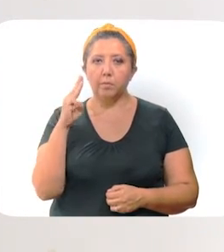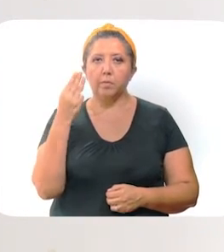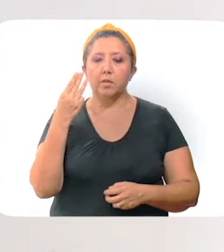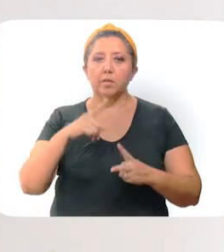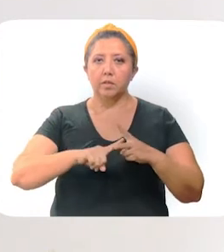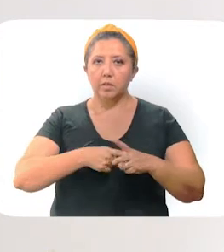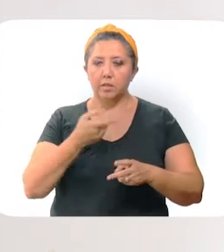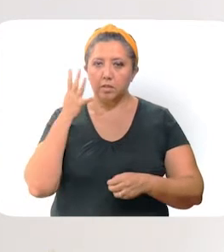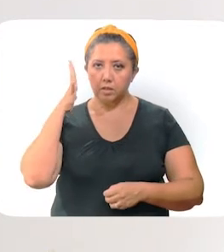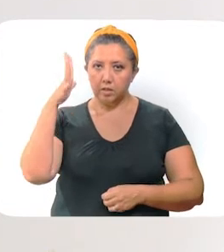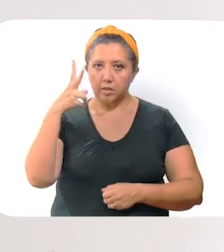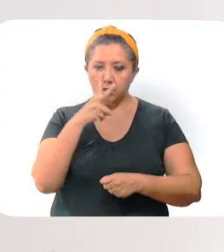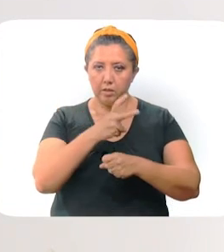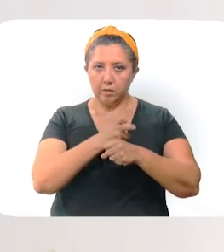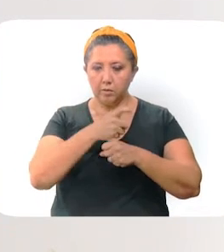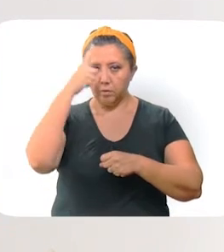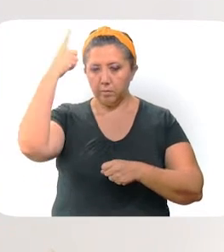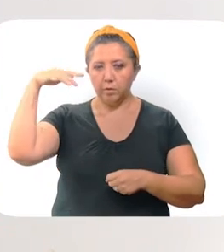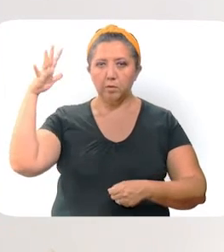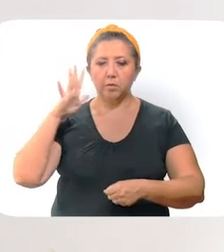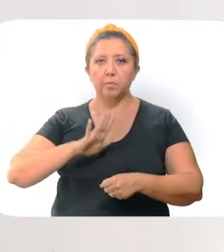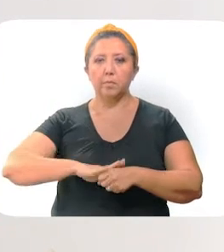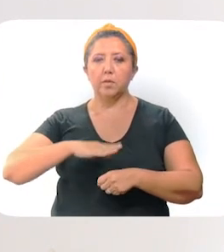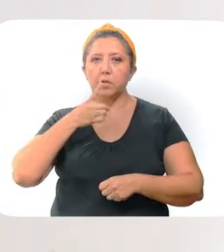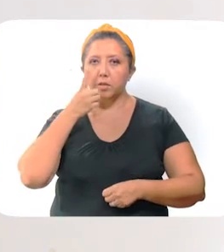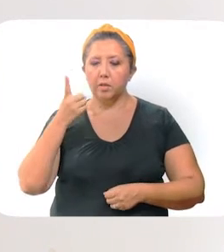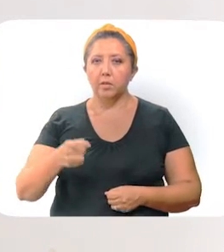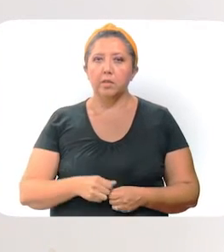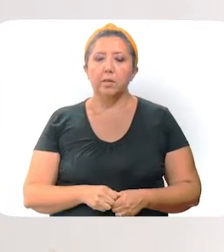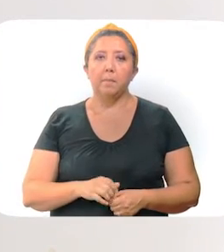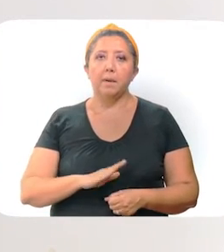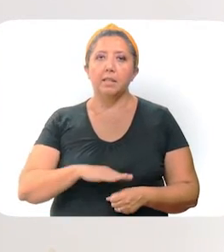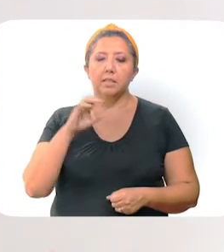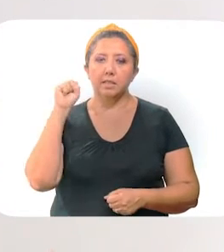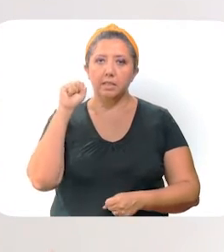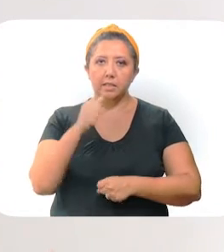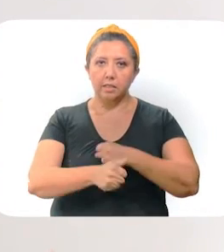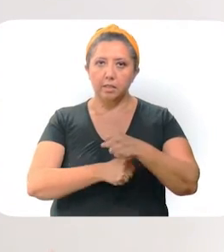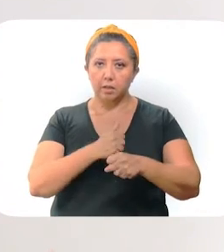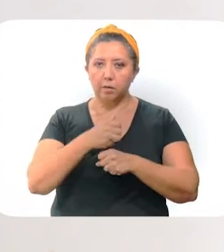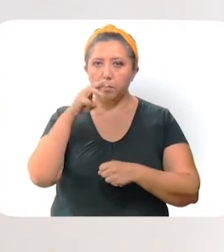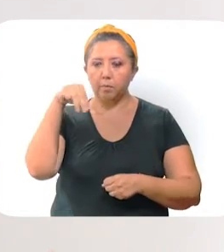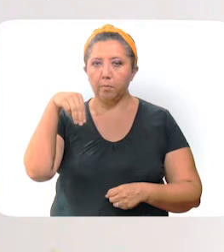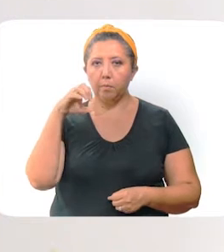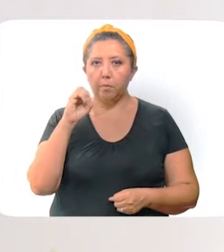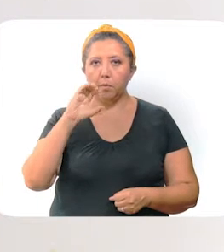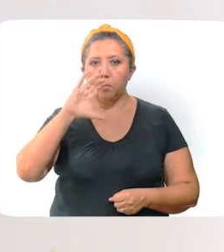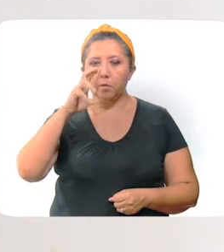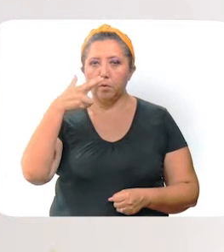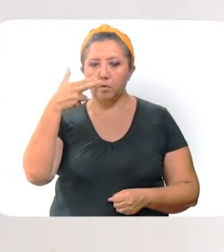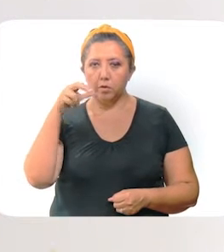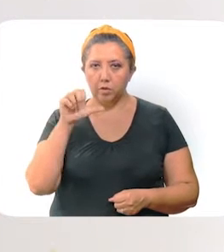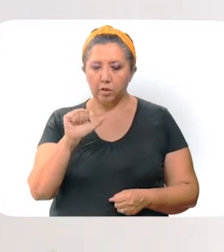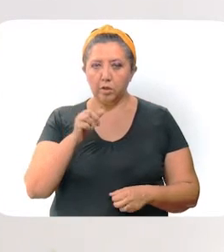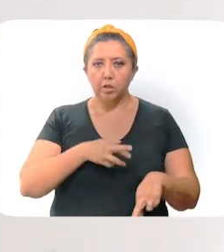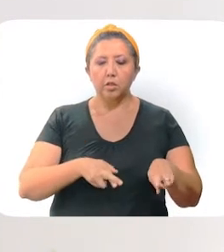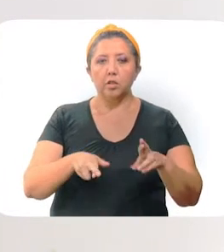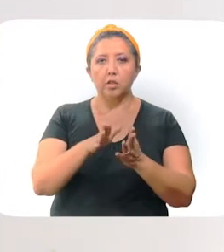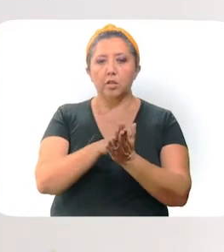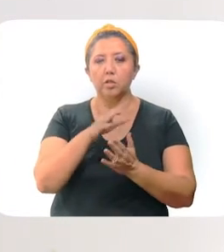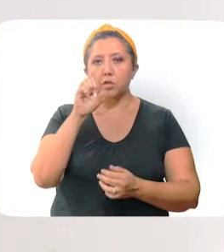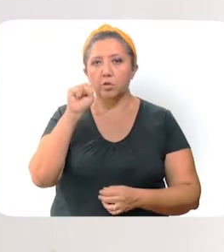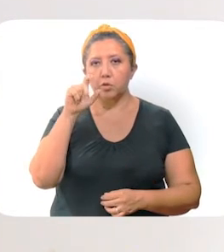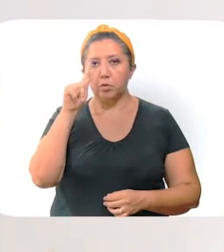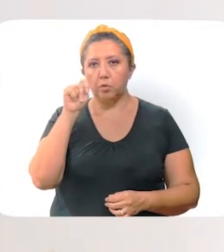iniciará la aplicación de segunda dosis para adultos mayores de más de 60 años en Mocochá, Chichimilá, Río Lagarto,